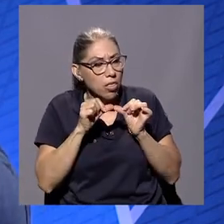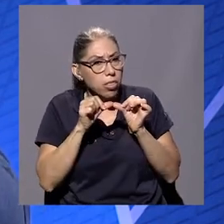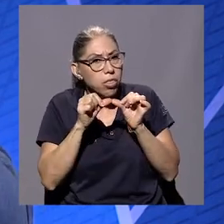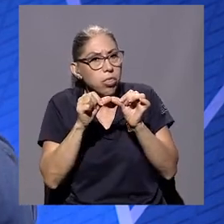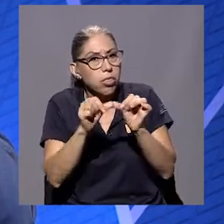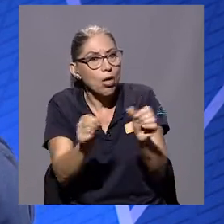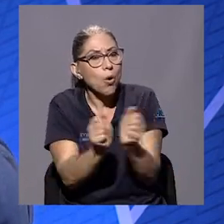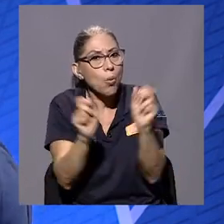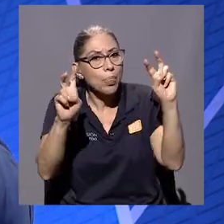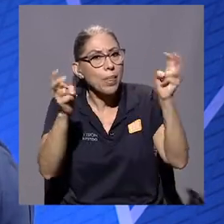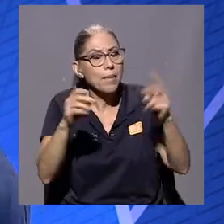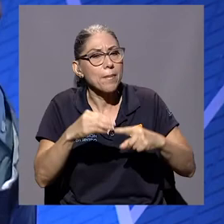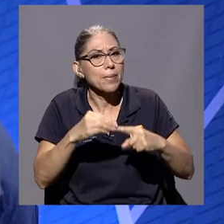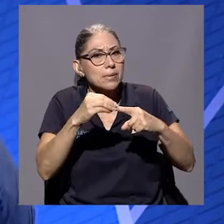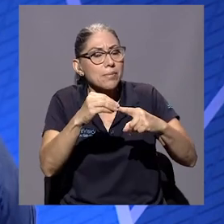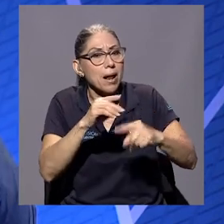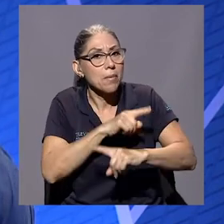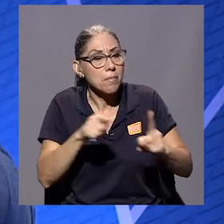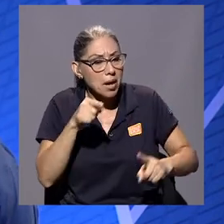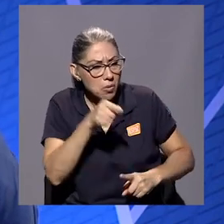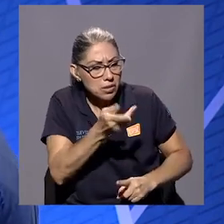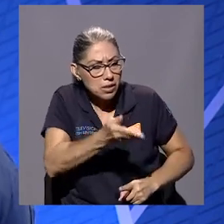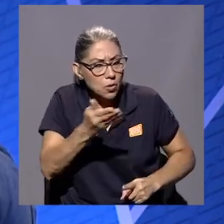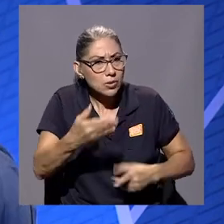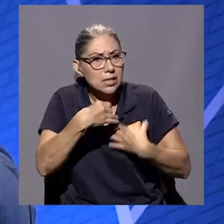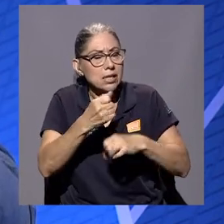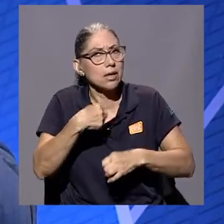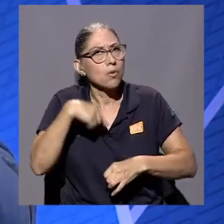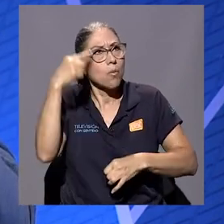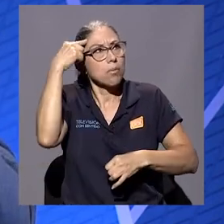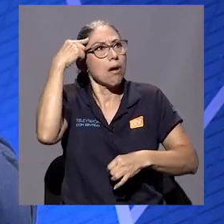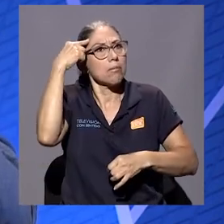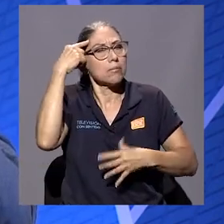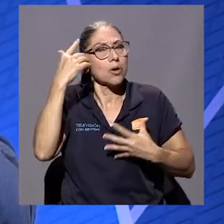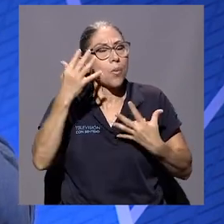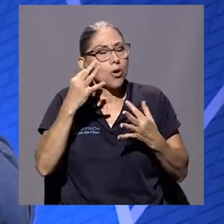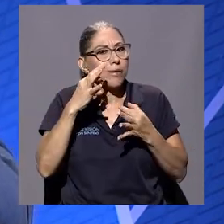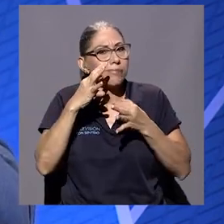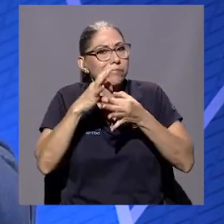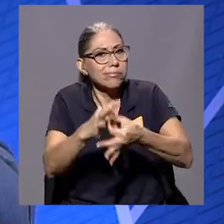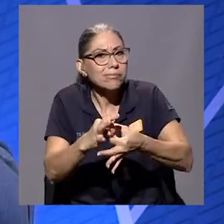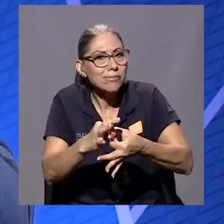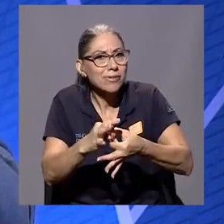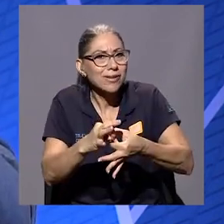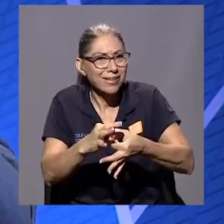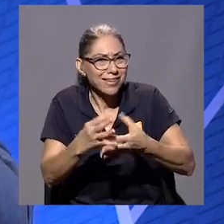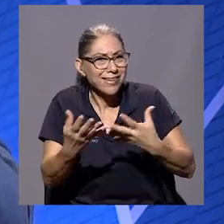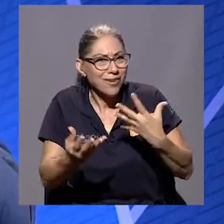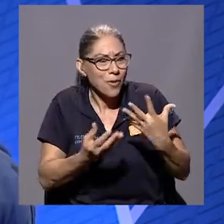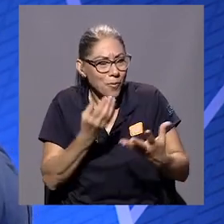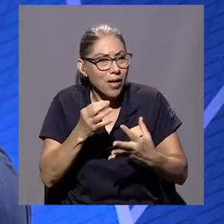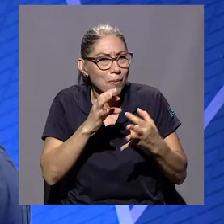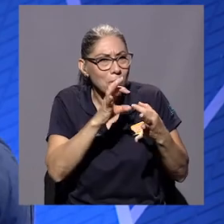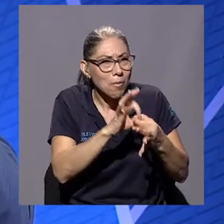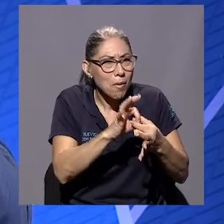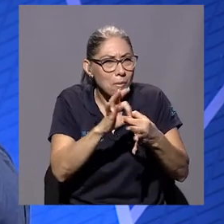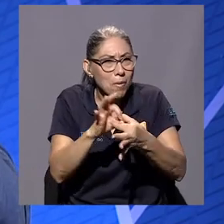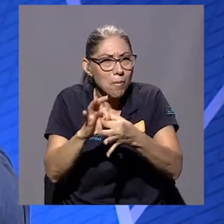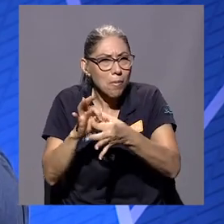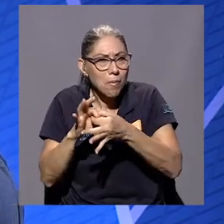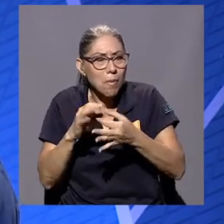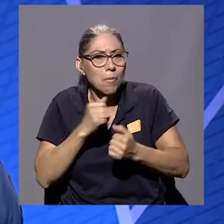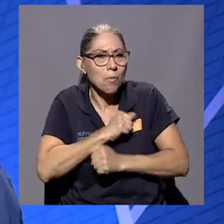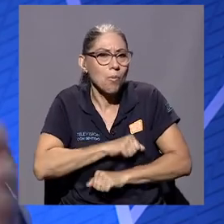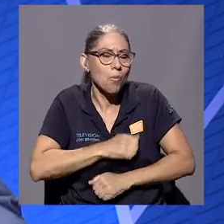principal, pero que a uno lo conectan y que son accesorios que, a ver, es como una mata llena de florecitas,